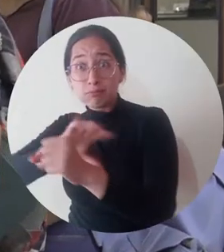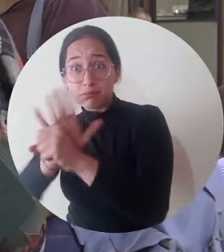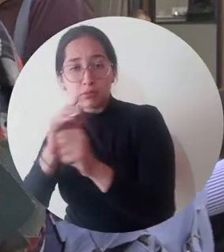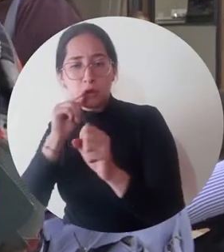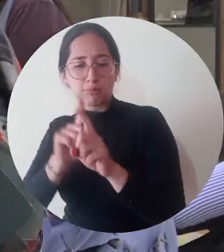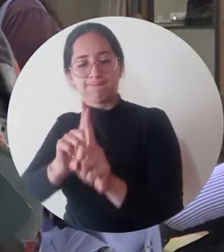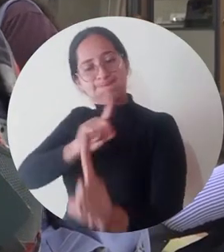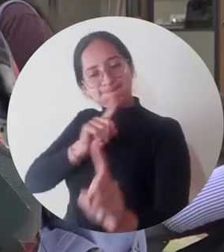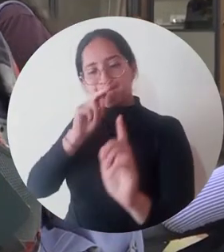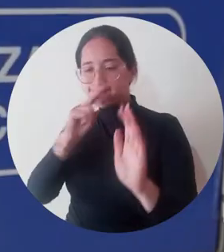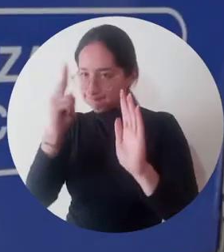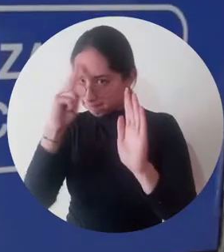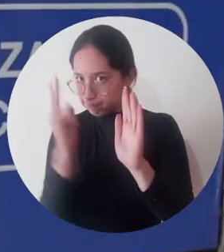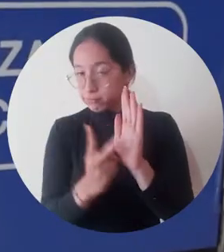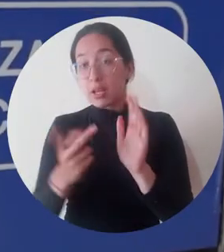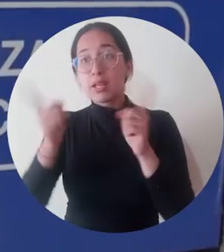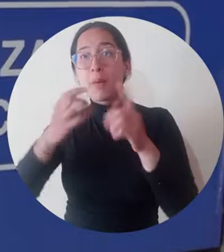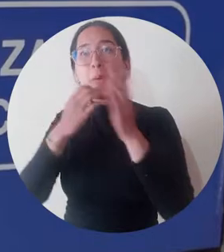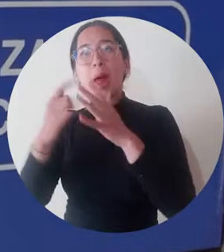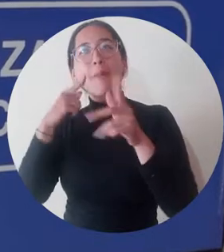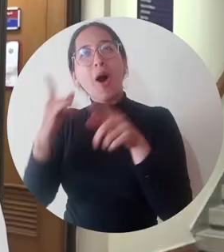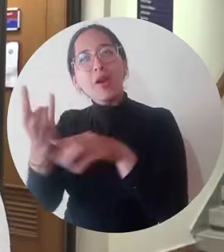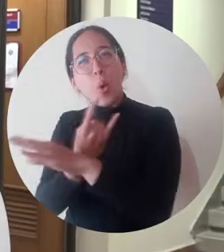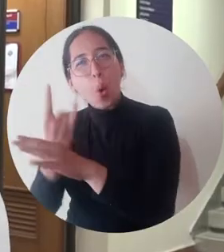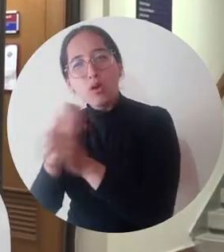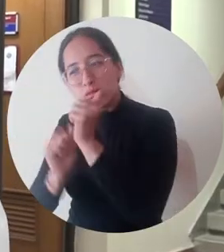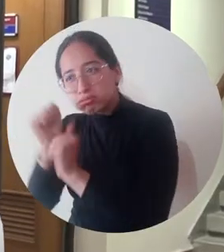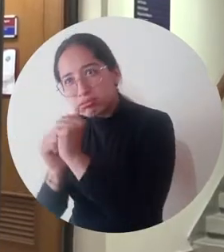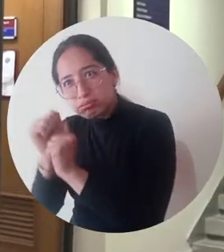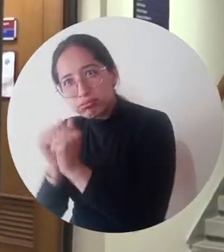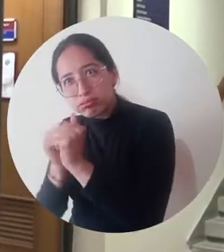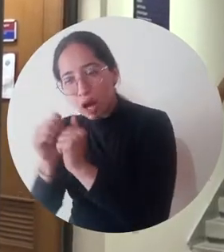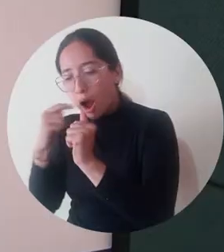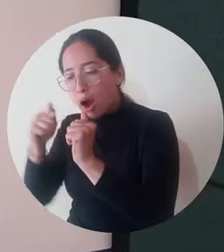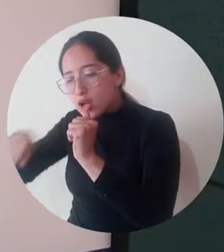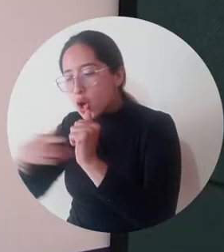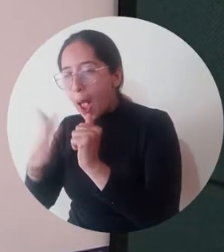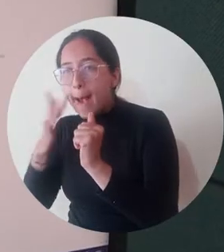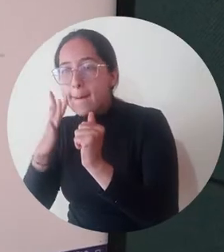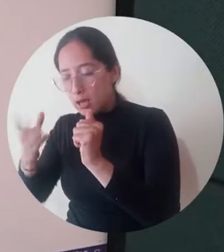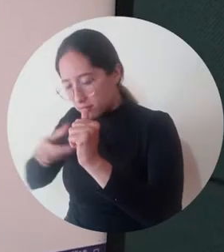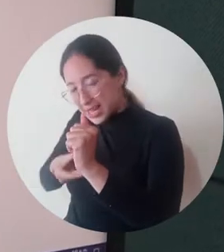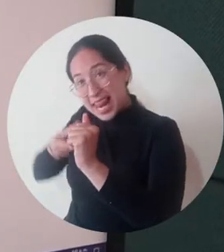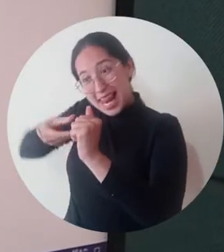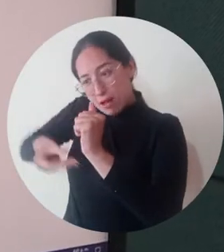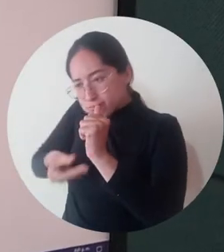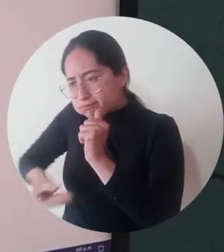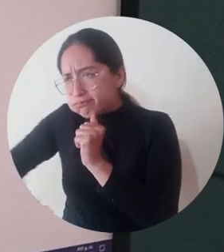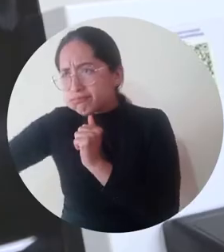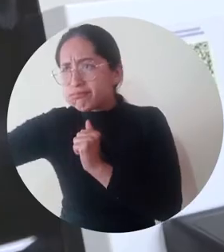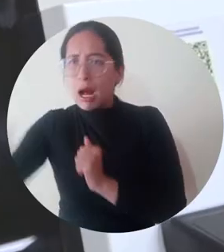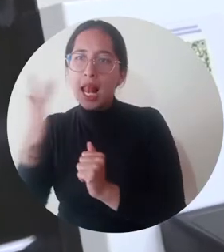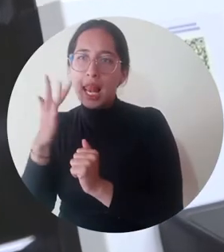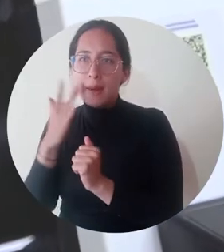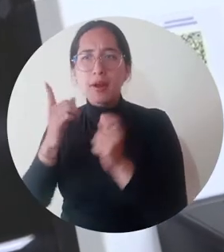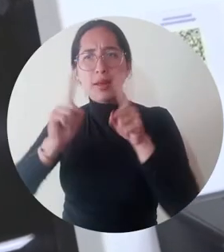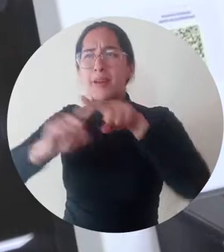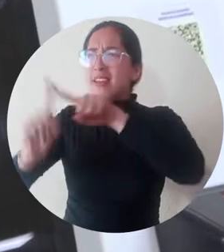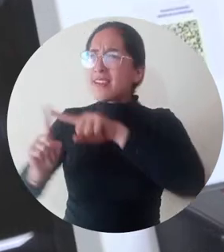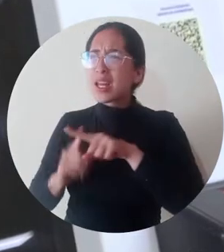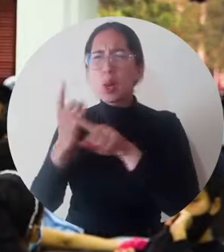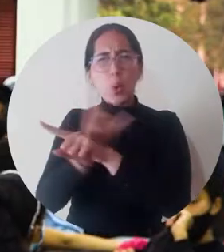y equipos de última tecnología, como la máquina de desinfección de libros y el descubridor Tairona, donde se encuentran miles de recursos